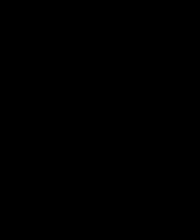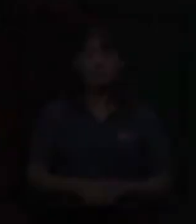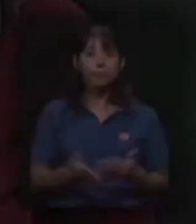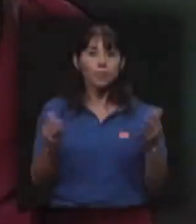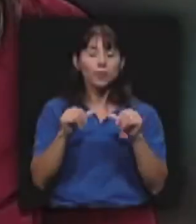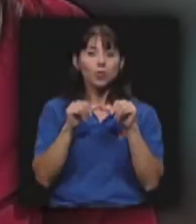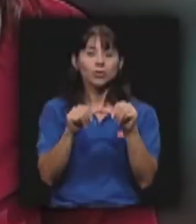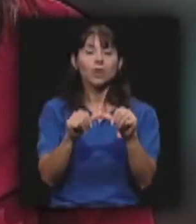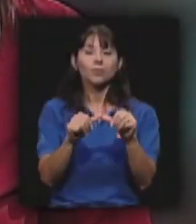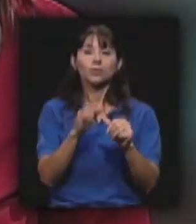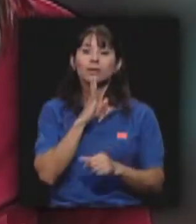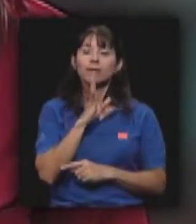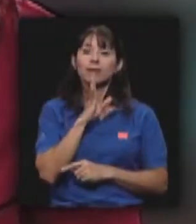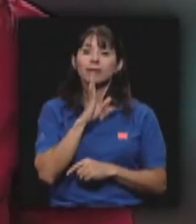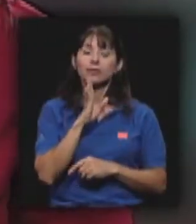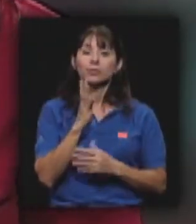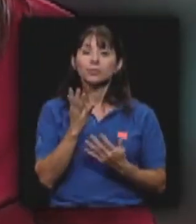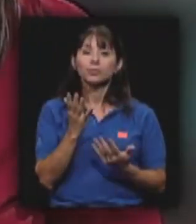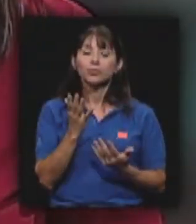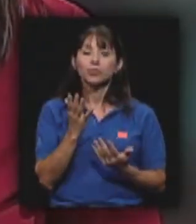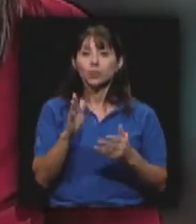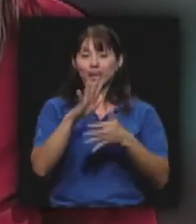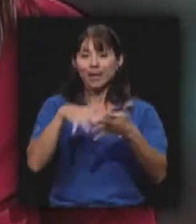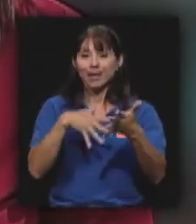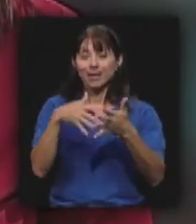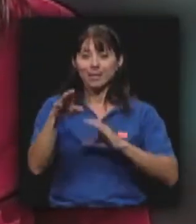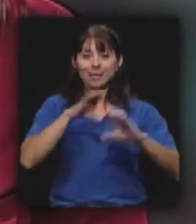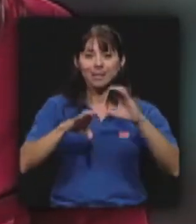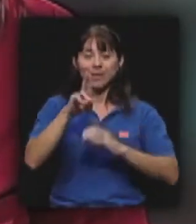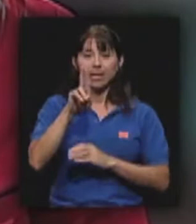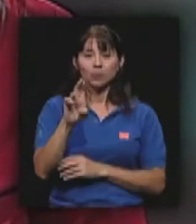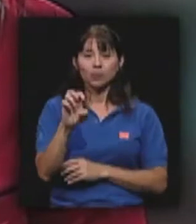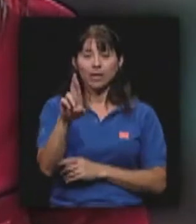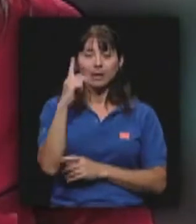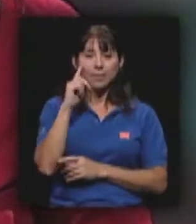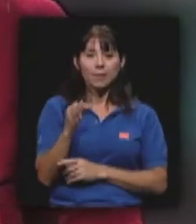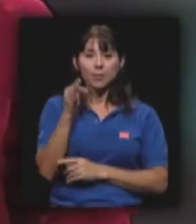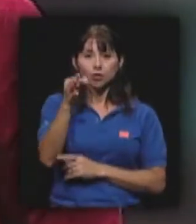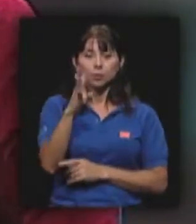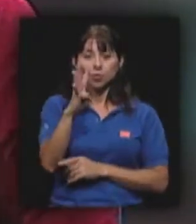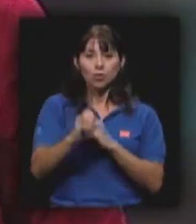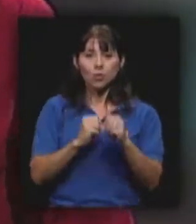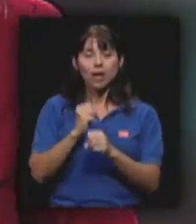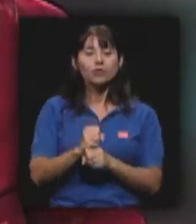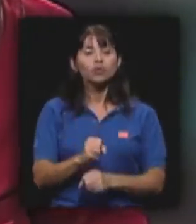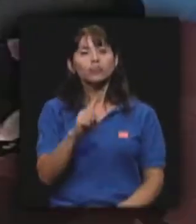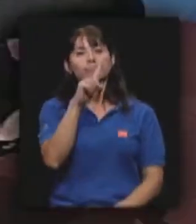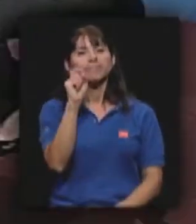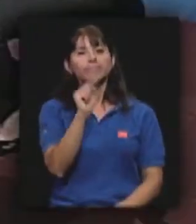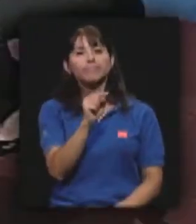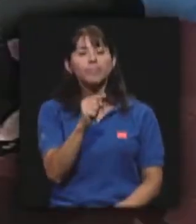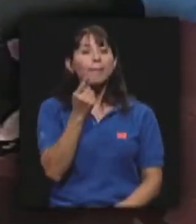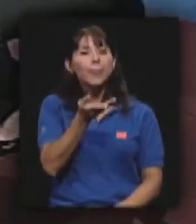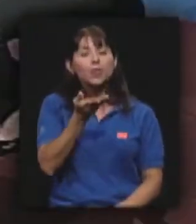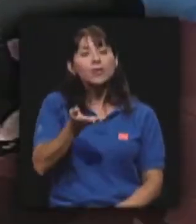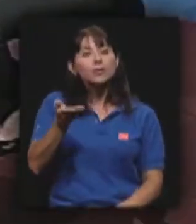Bueno, continuamos aquí hablando sobre la agenda científica de la UCR para los próximos cuatro años. Don Henning, una